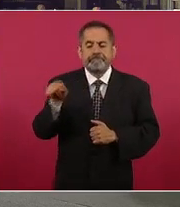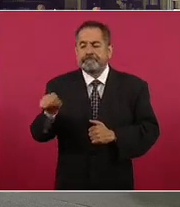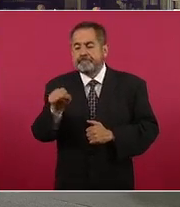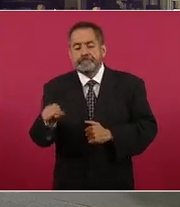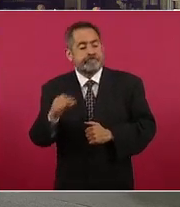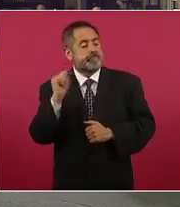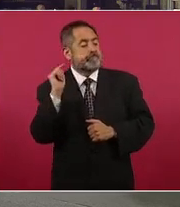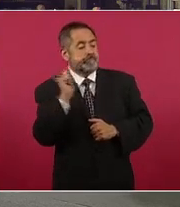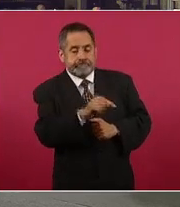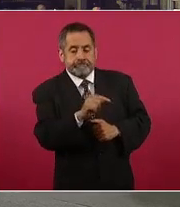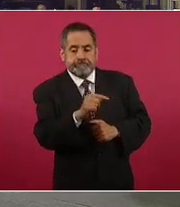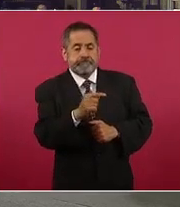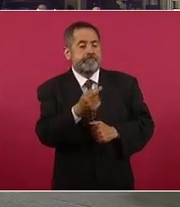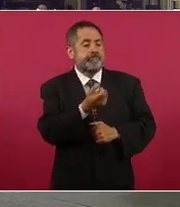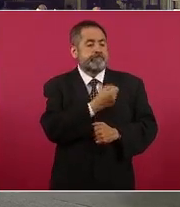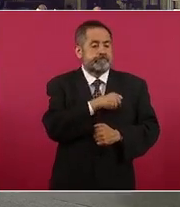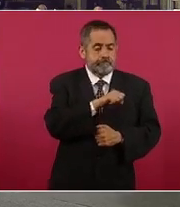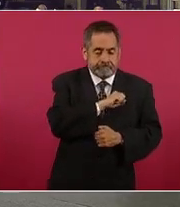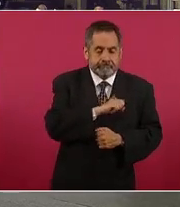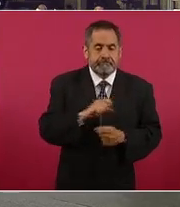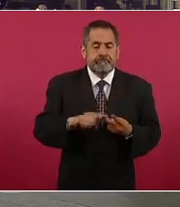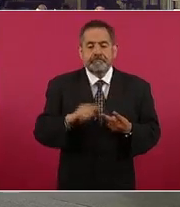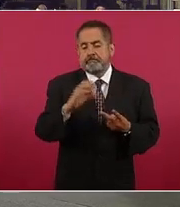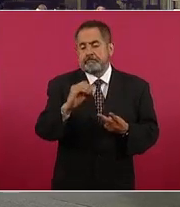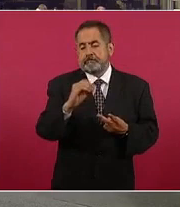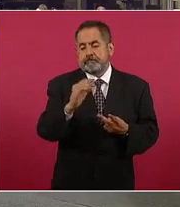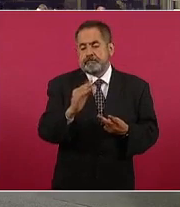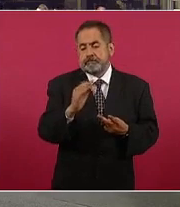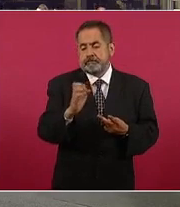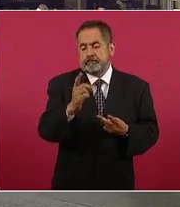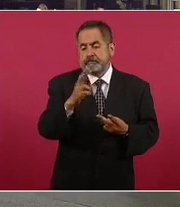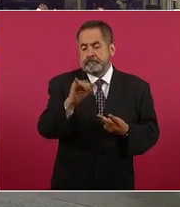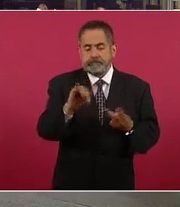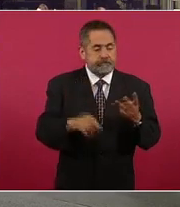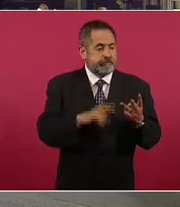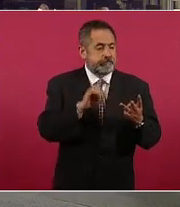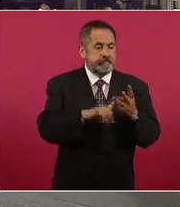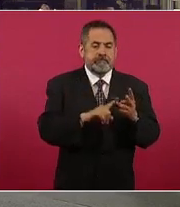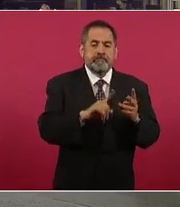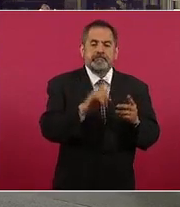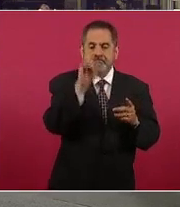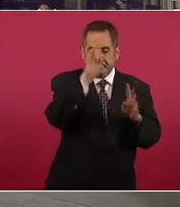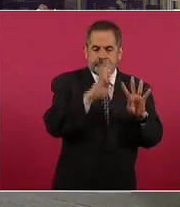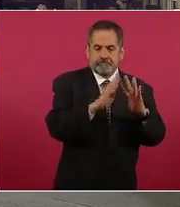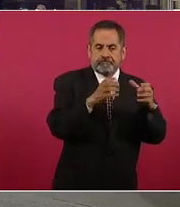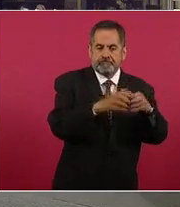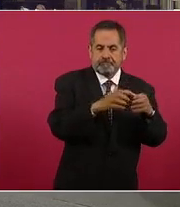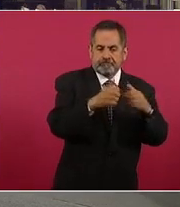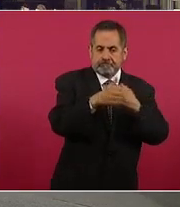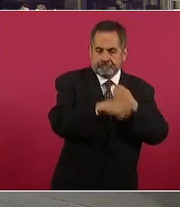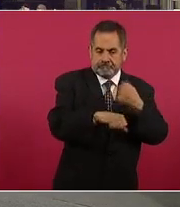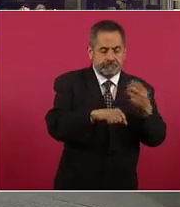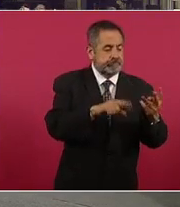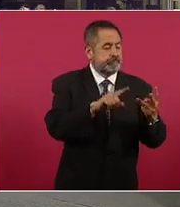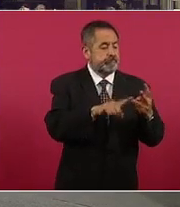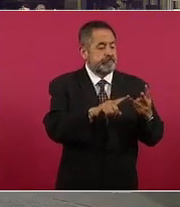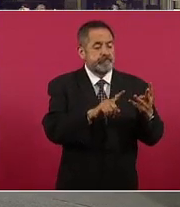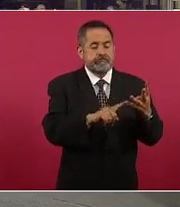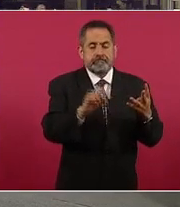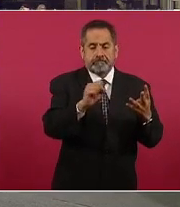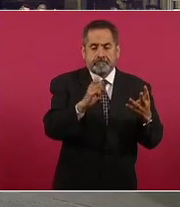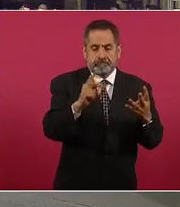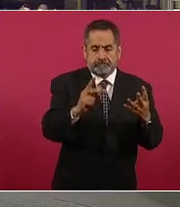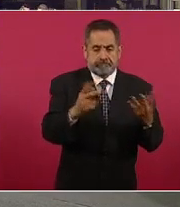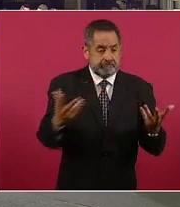Secretaría de Salud, COFEPRIS, el Consejo Mexicano de Cirugía Plástica y Reconstructiva, además de la CEP,